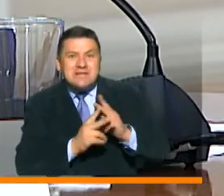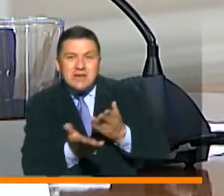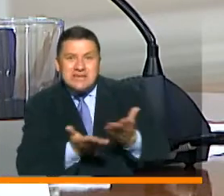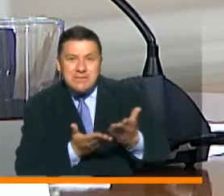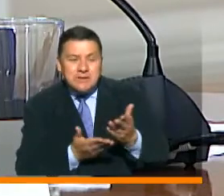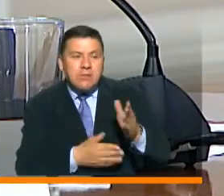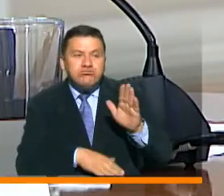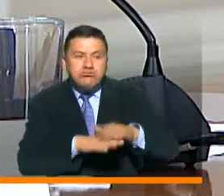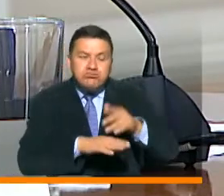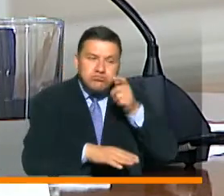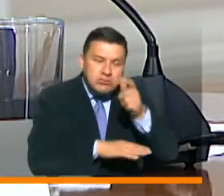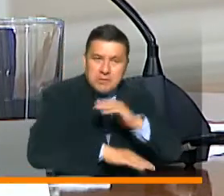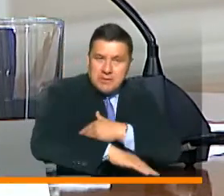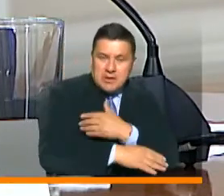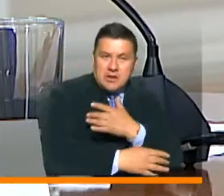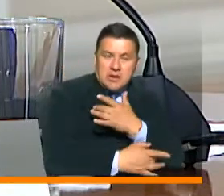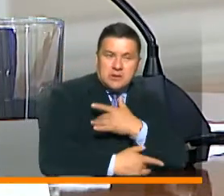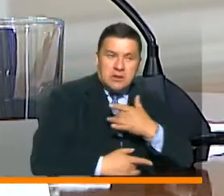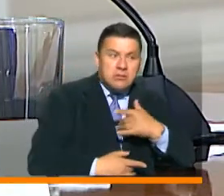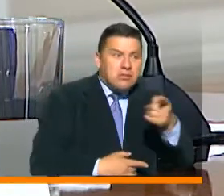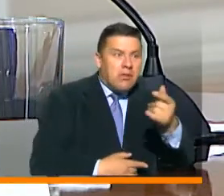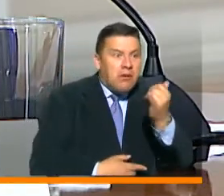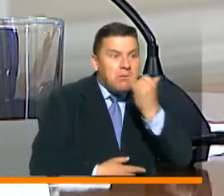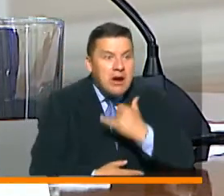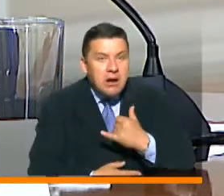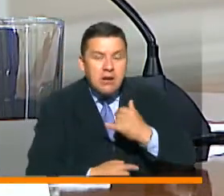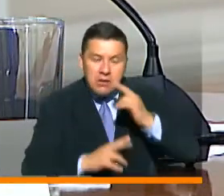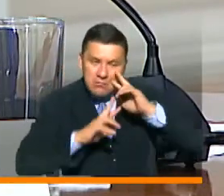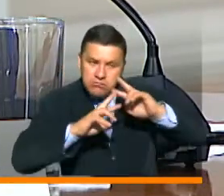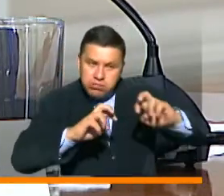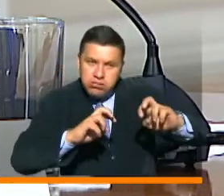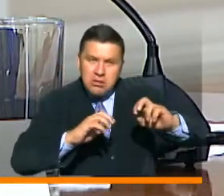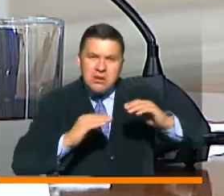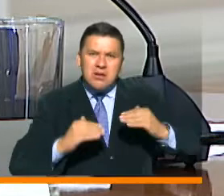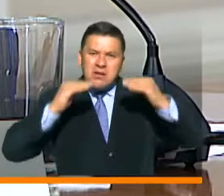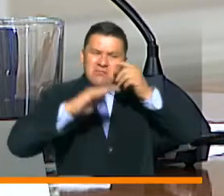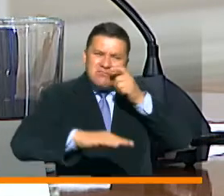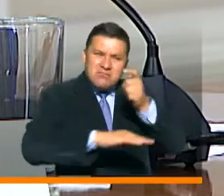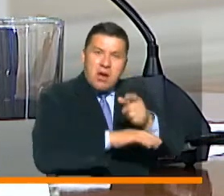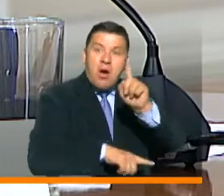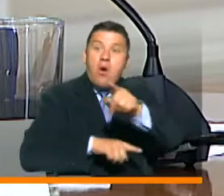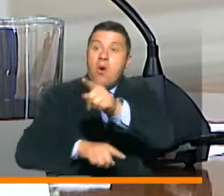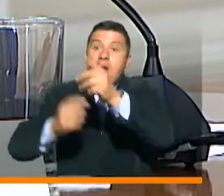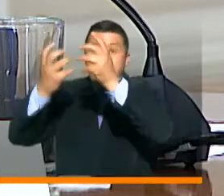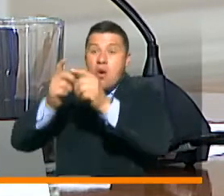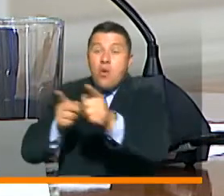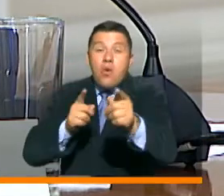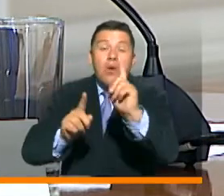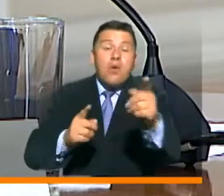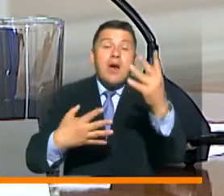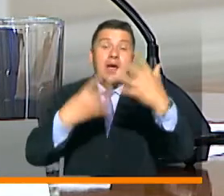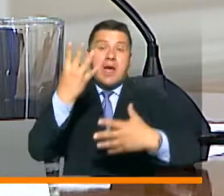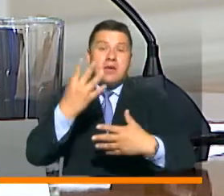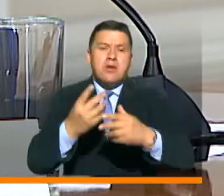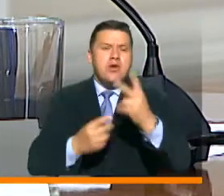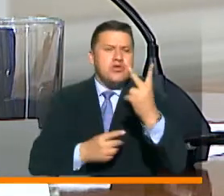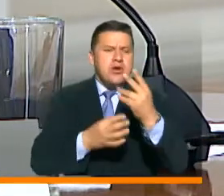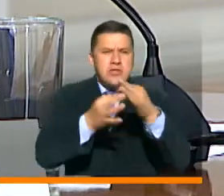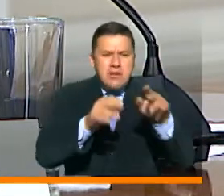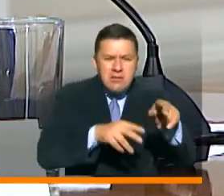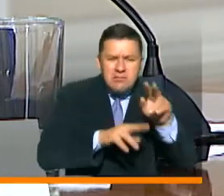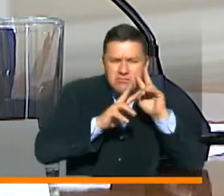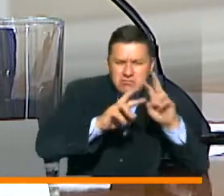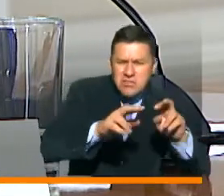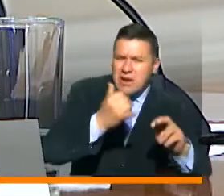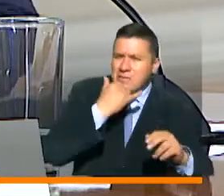y donde hay incumplimientos ya se han generado investigaciones. En la superintendencia tenemos 14 empresas investigadas, dos terminales de transporte,